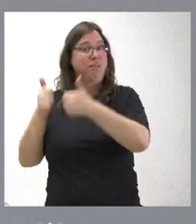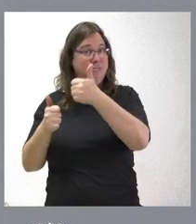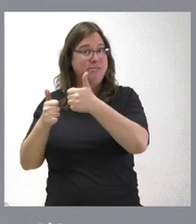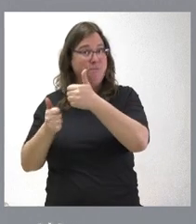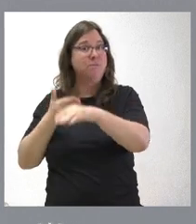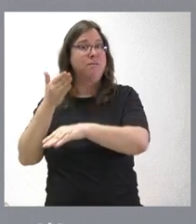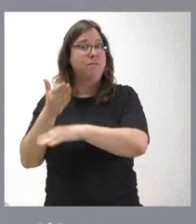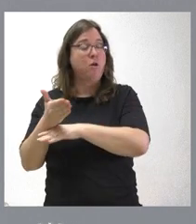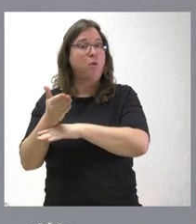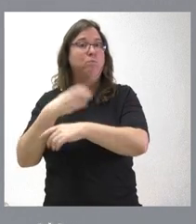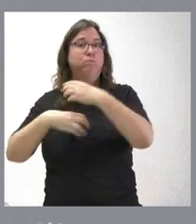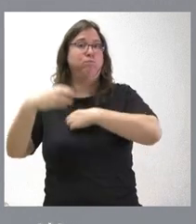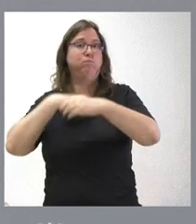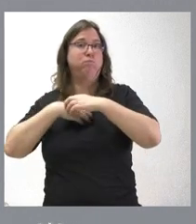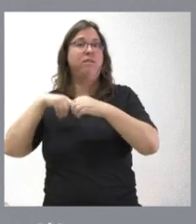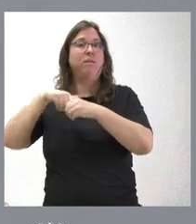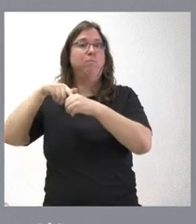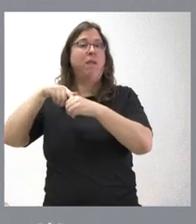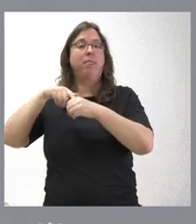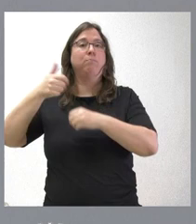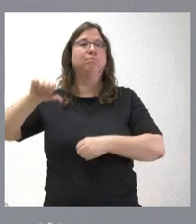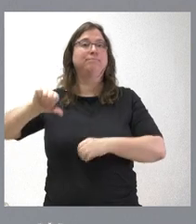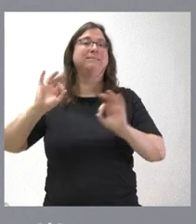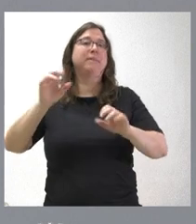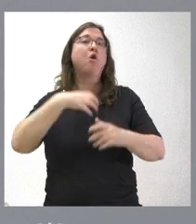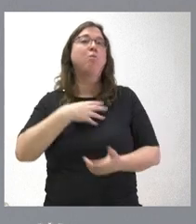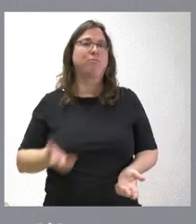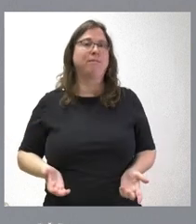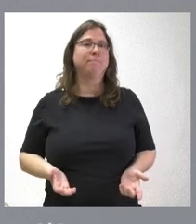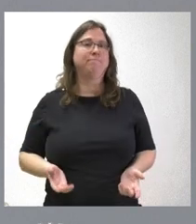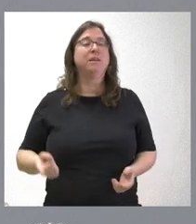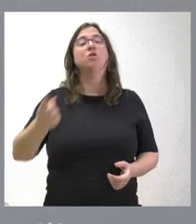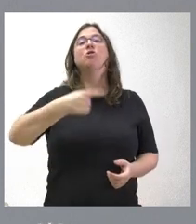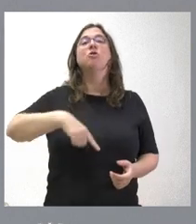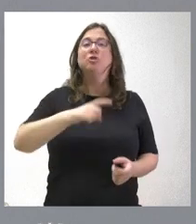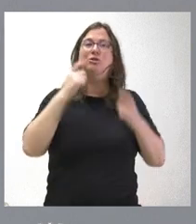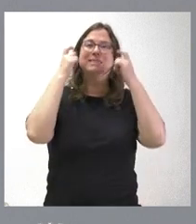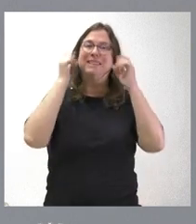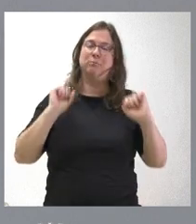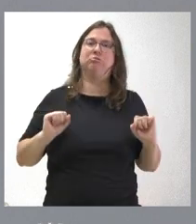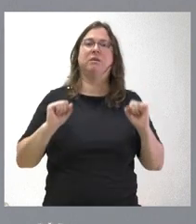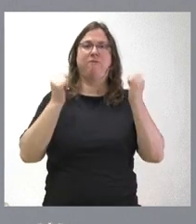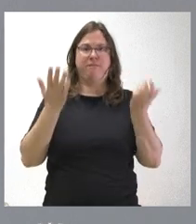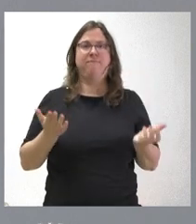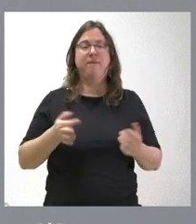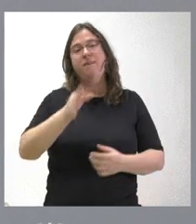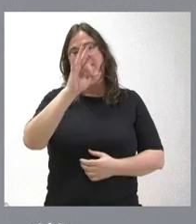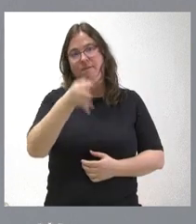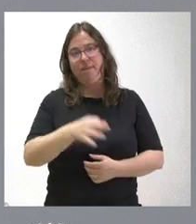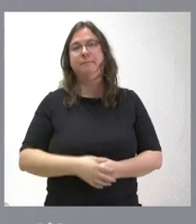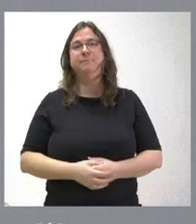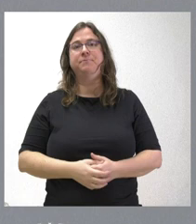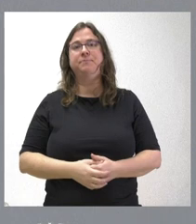poder optar a ningún tipo de plaza de especialidad. Creo que eso es algo que tendríamos que intentar resolver. Es verdad que ha sido